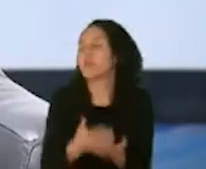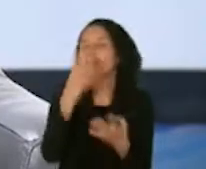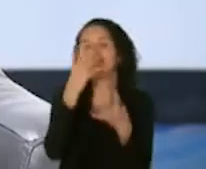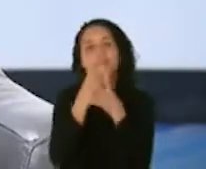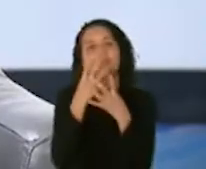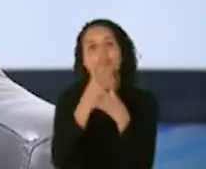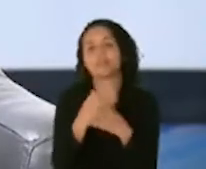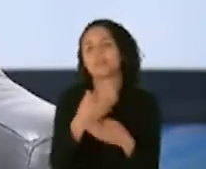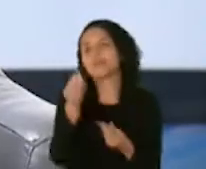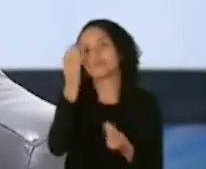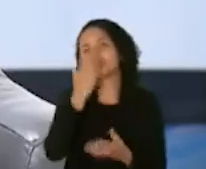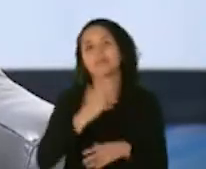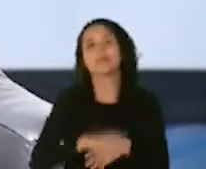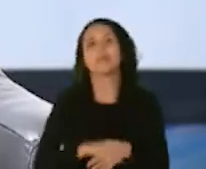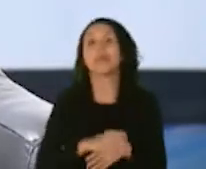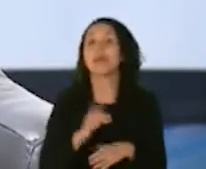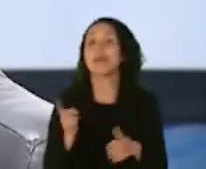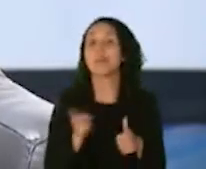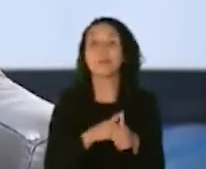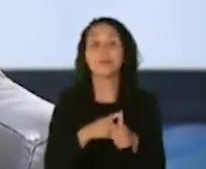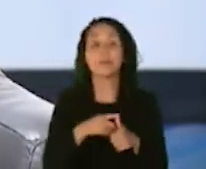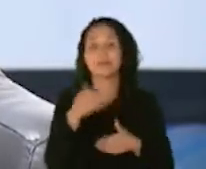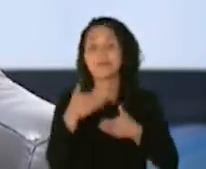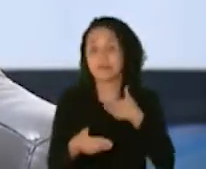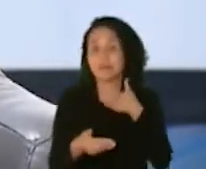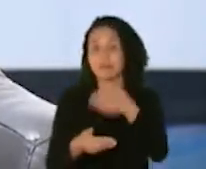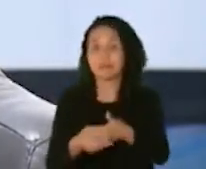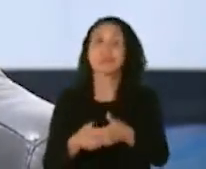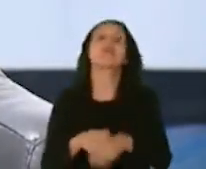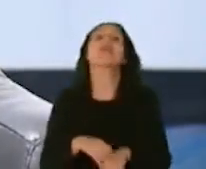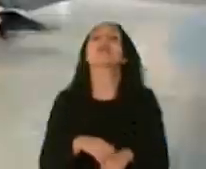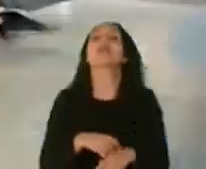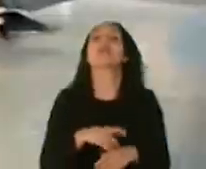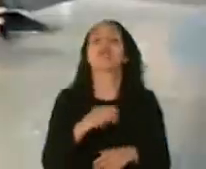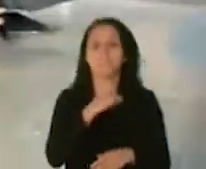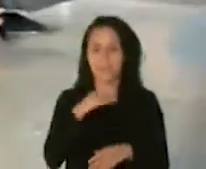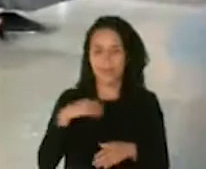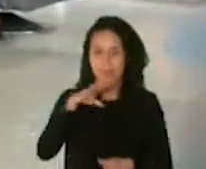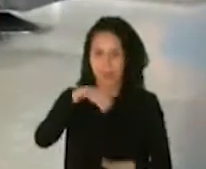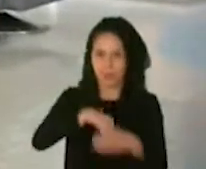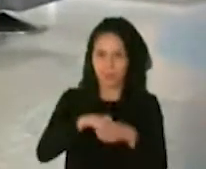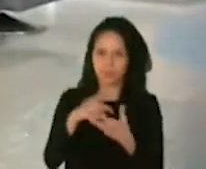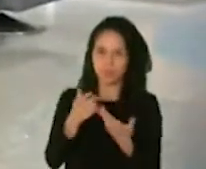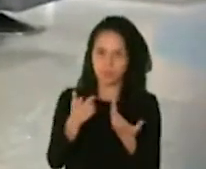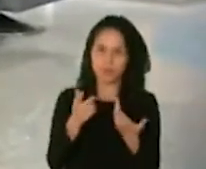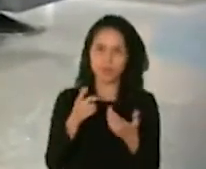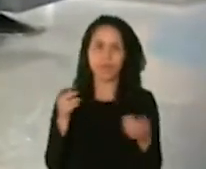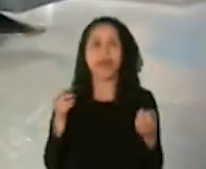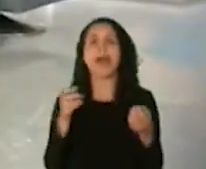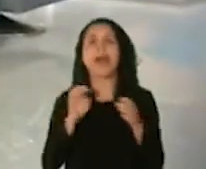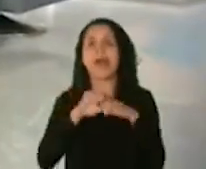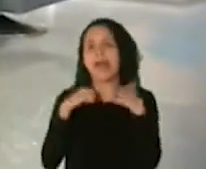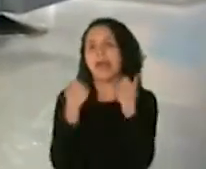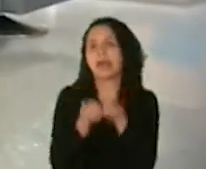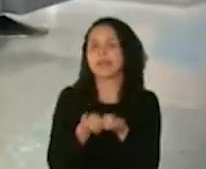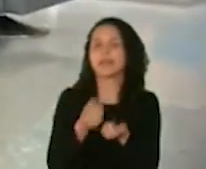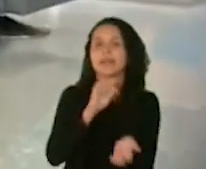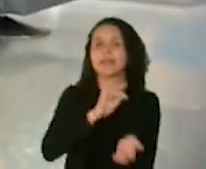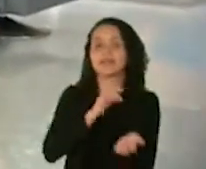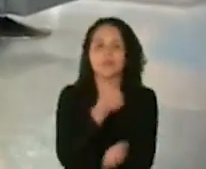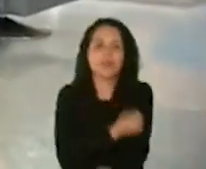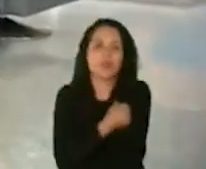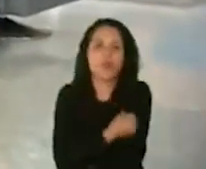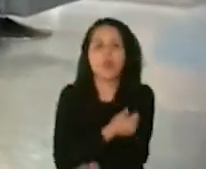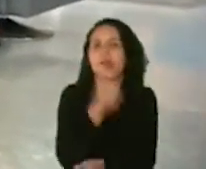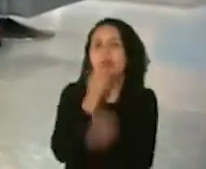primer paso. Los integrantes de la Agencia de Drogas y Alimentos de tomar estas decisiones han estado analizando y